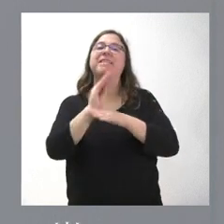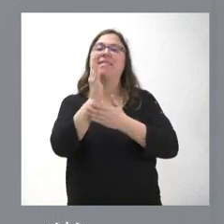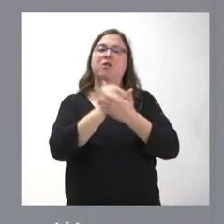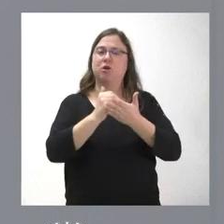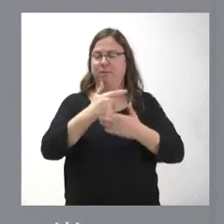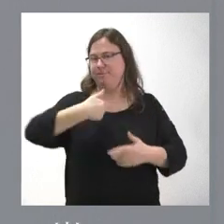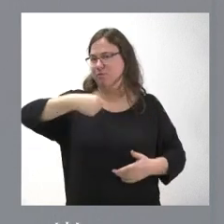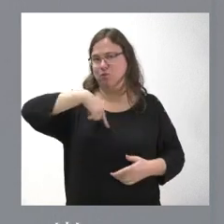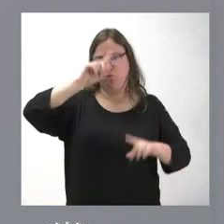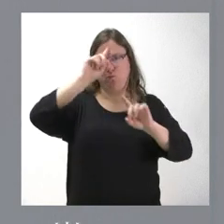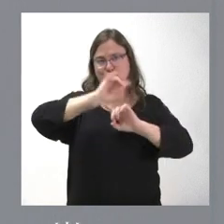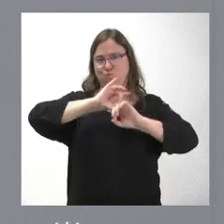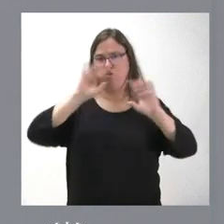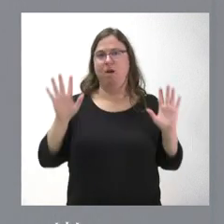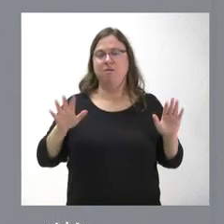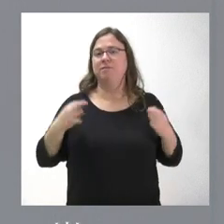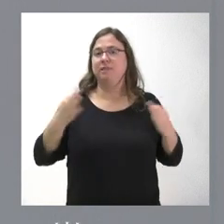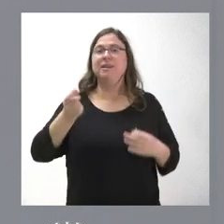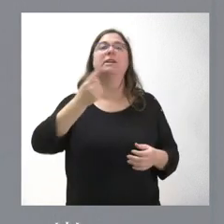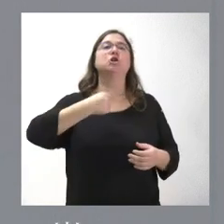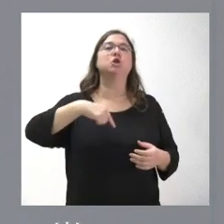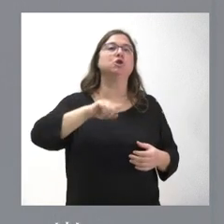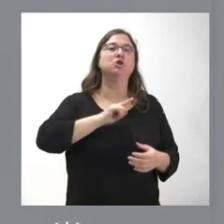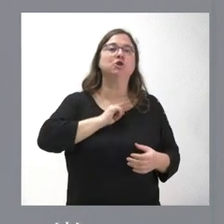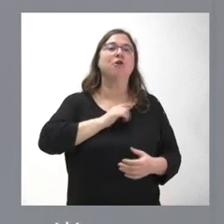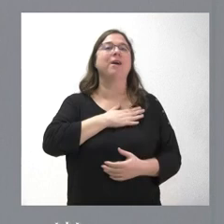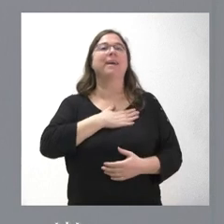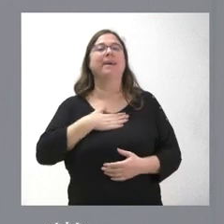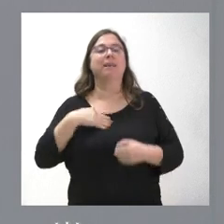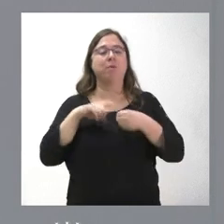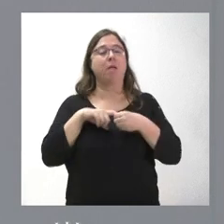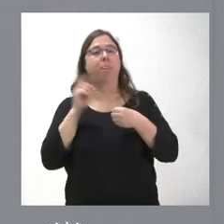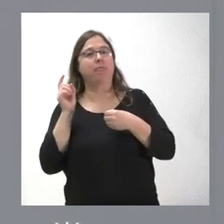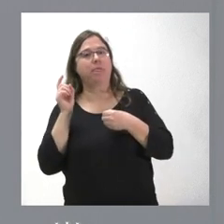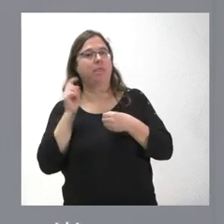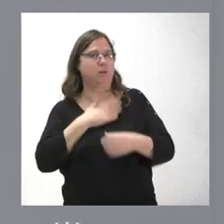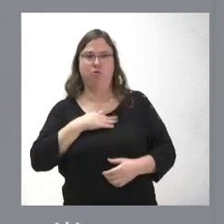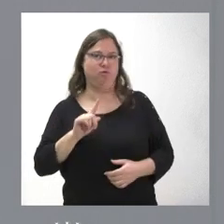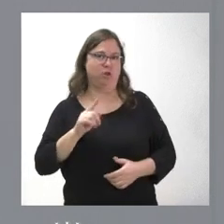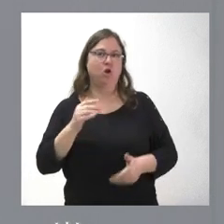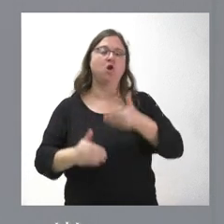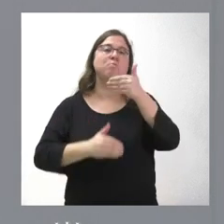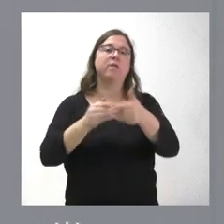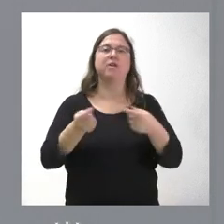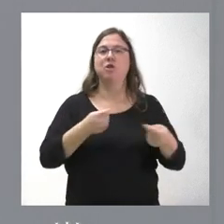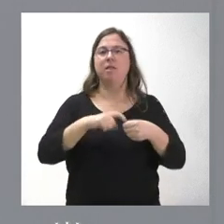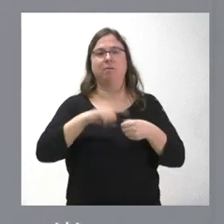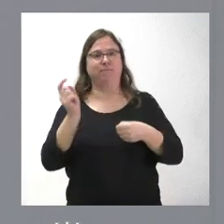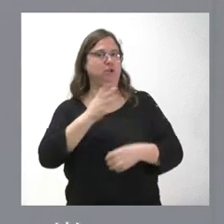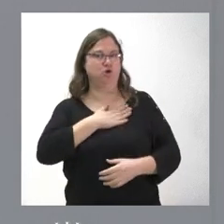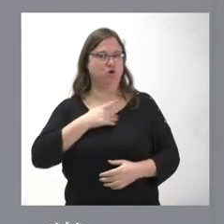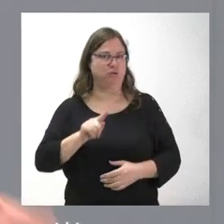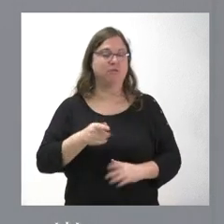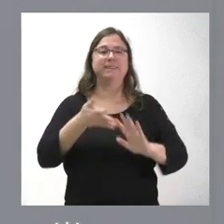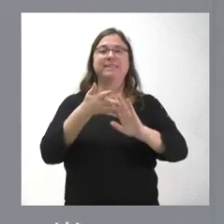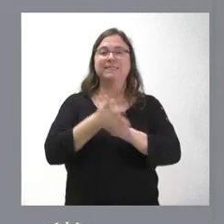tenemos claro es que nosotros no queremos ser excluidos de este proceso de negociación. Quiere eso decir que